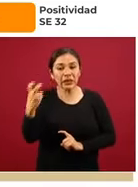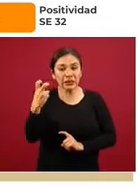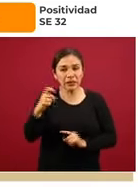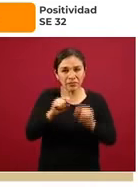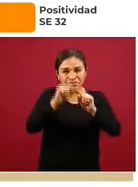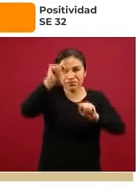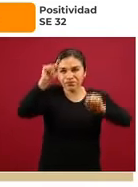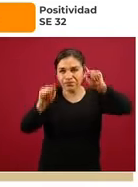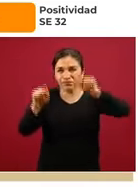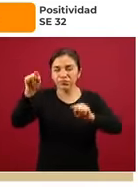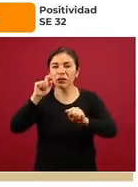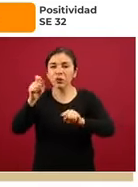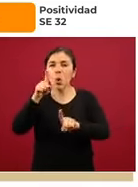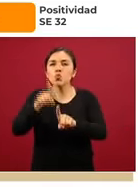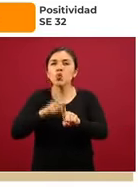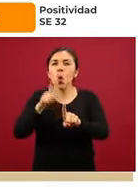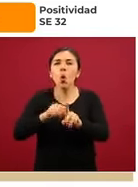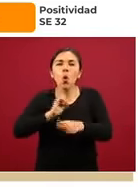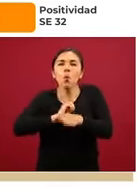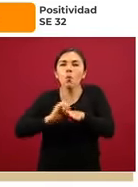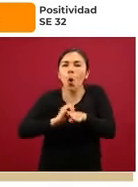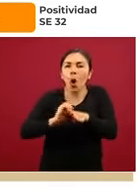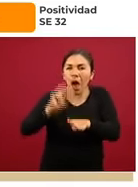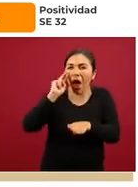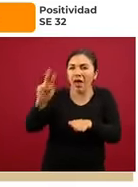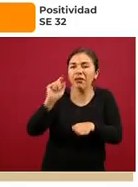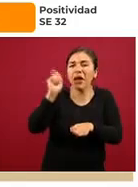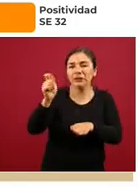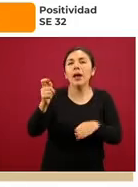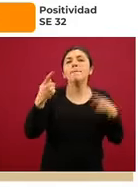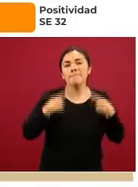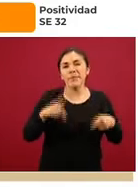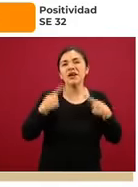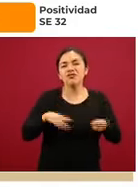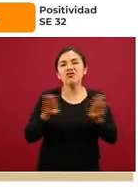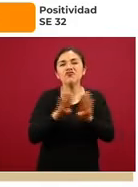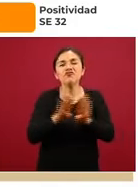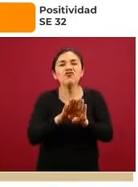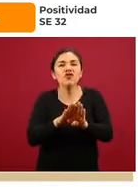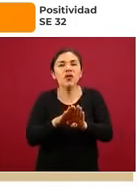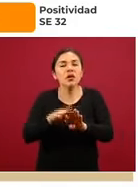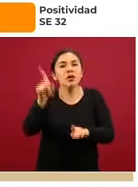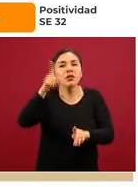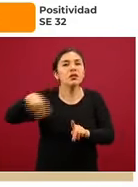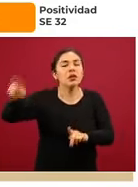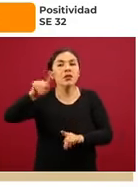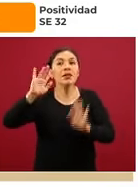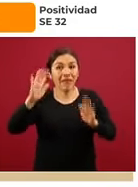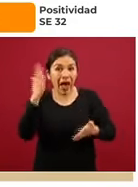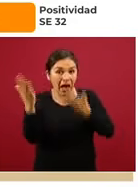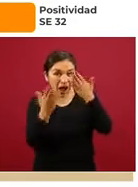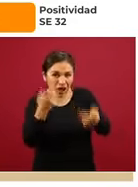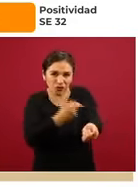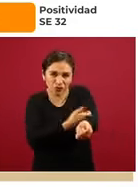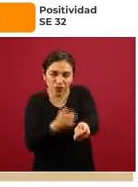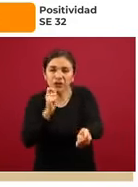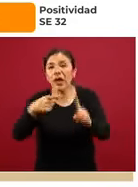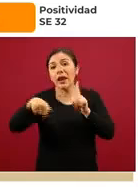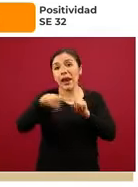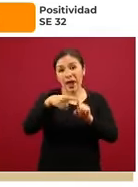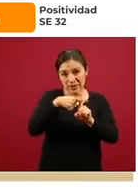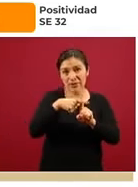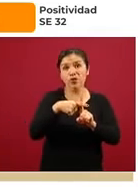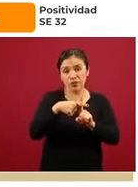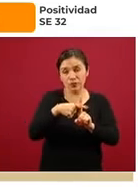gráfica las barras que están en color modado representan a esta parte de la percepción negativa